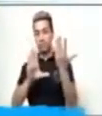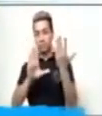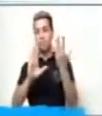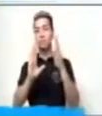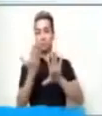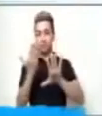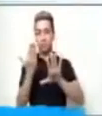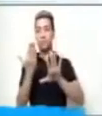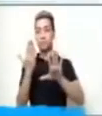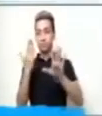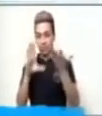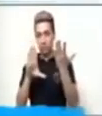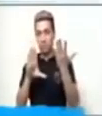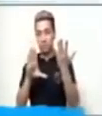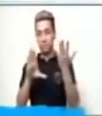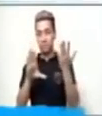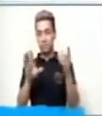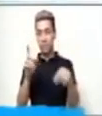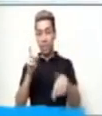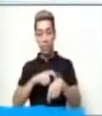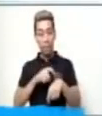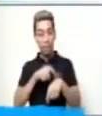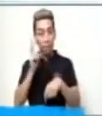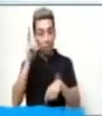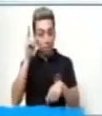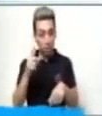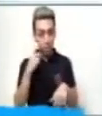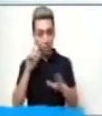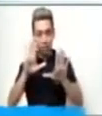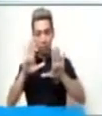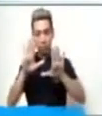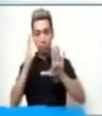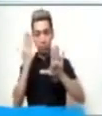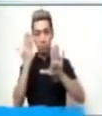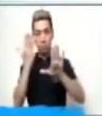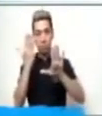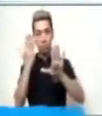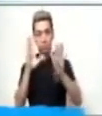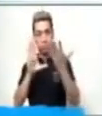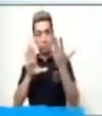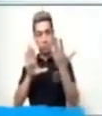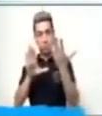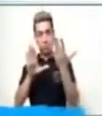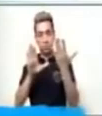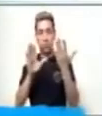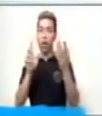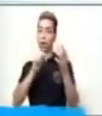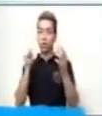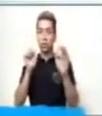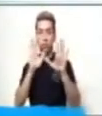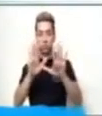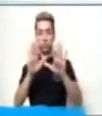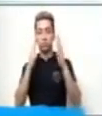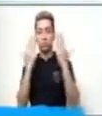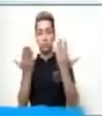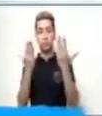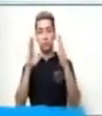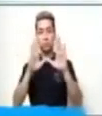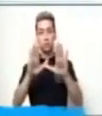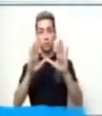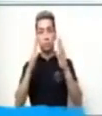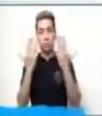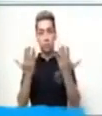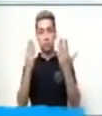mismo tiempo en la misma dirección. De esta forma. Al frente